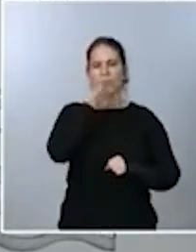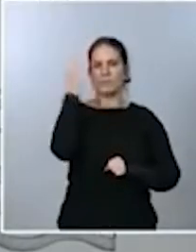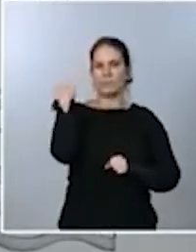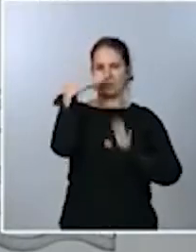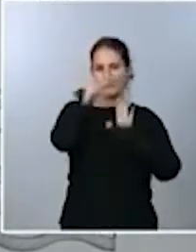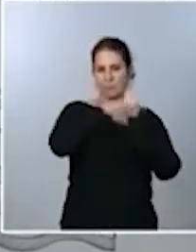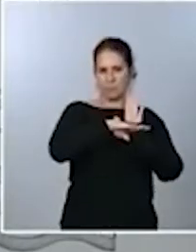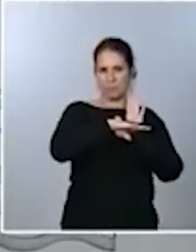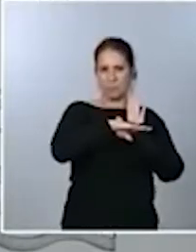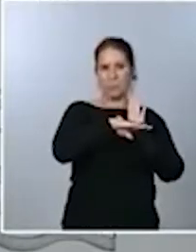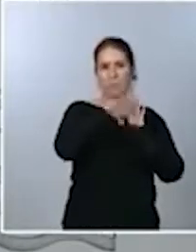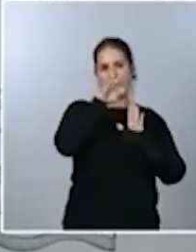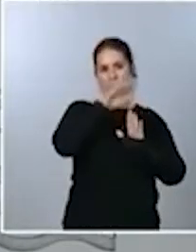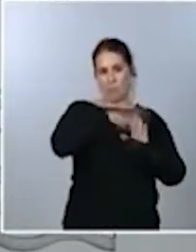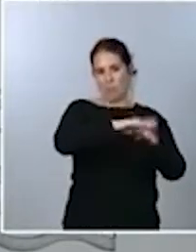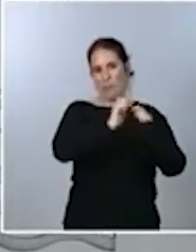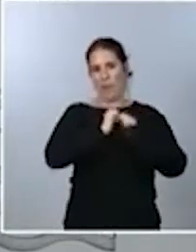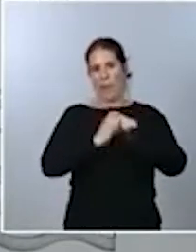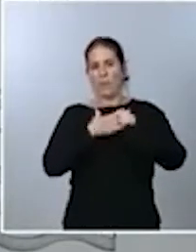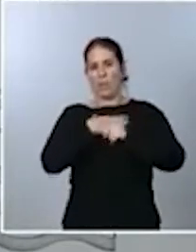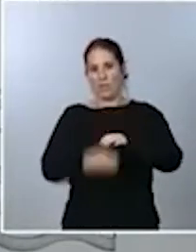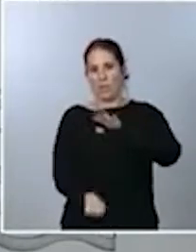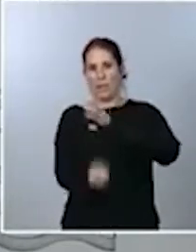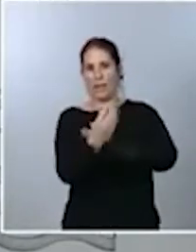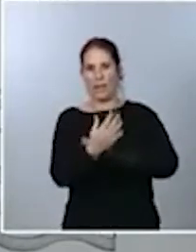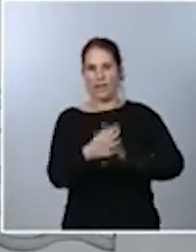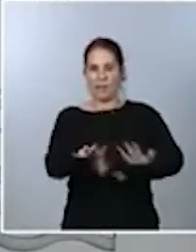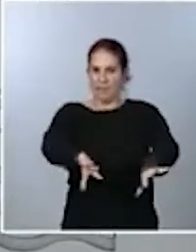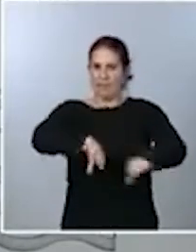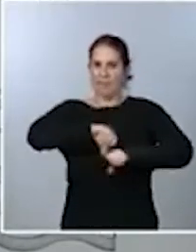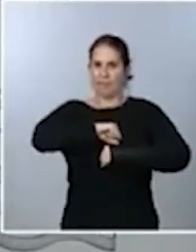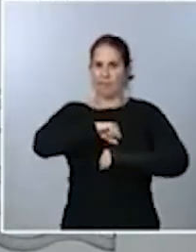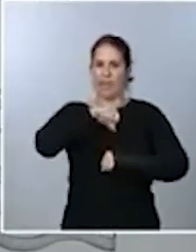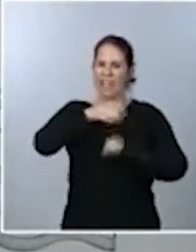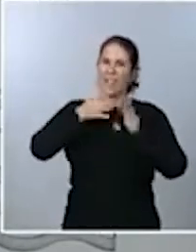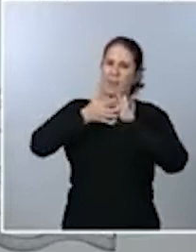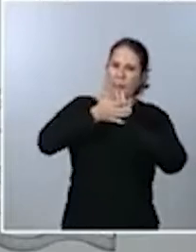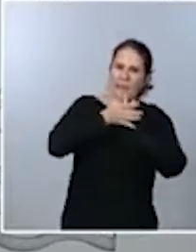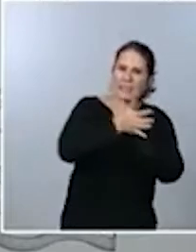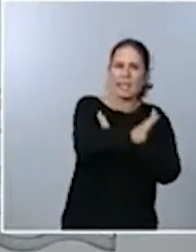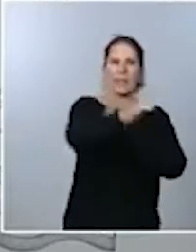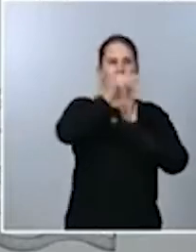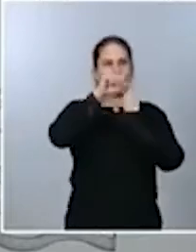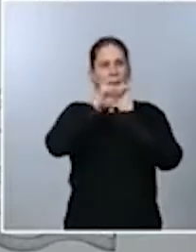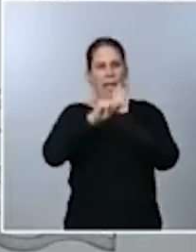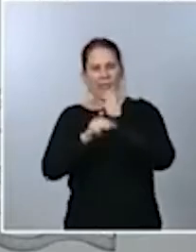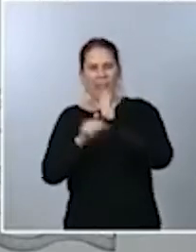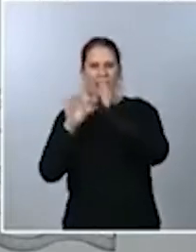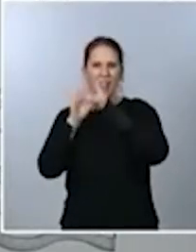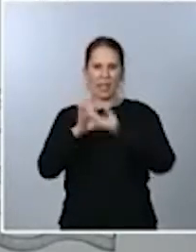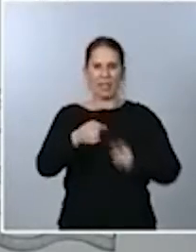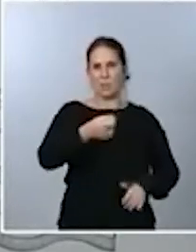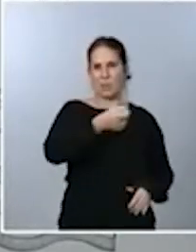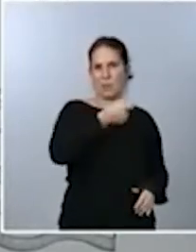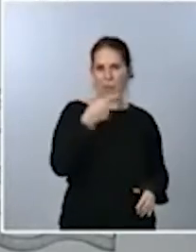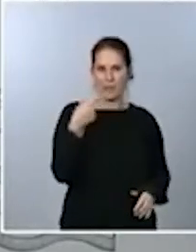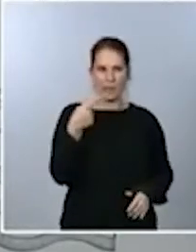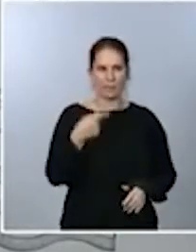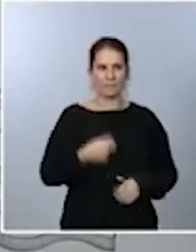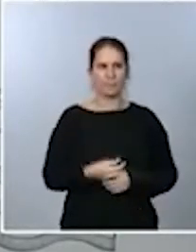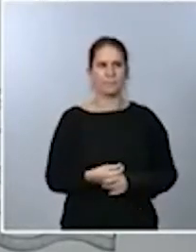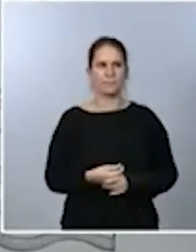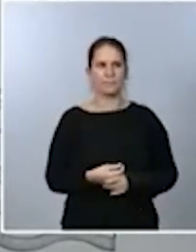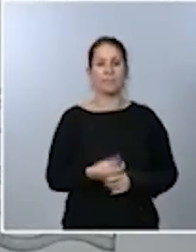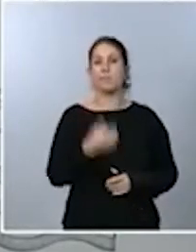planifican, donde se describen diferentes medidas en relación con la vivienda, entre ellas también el alquiler,